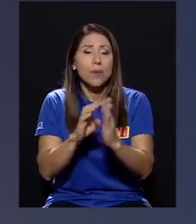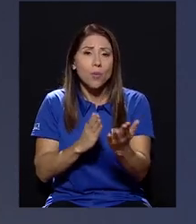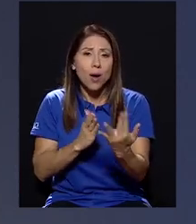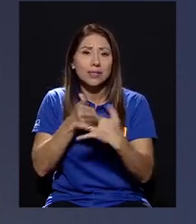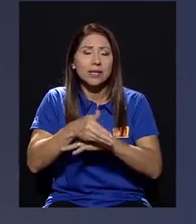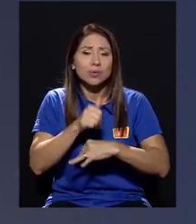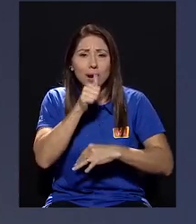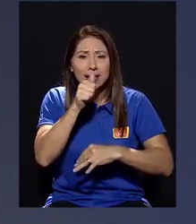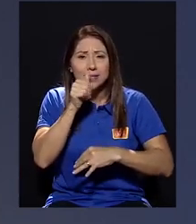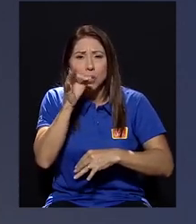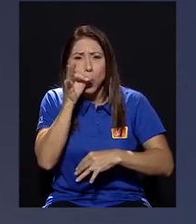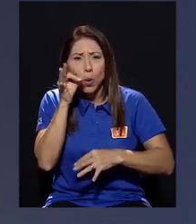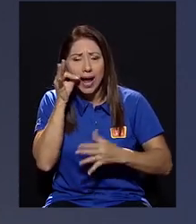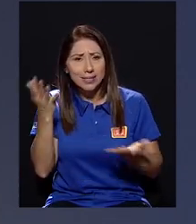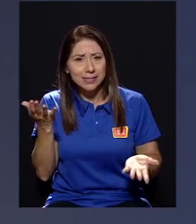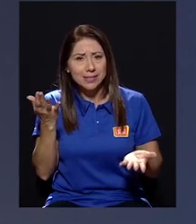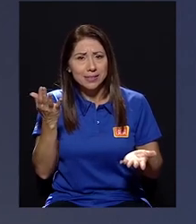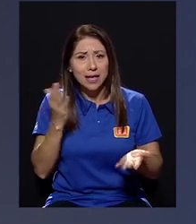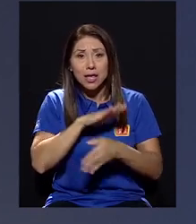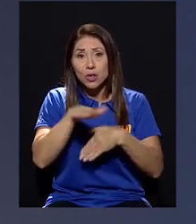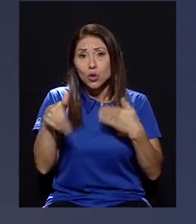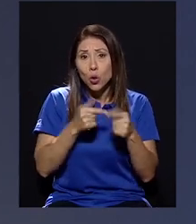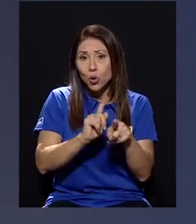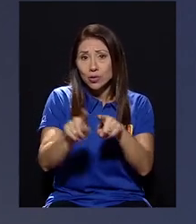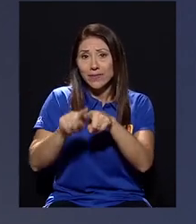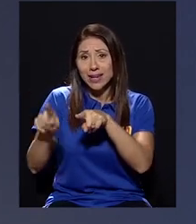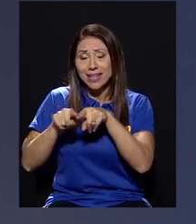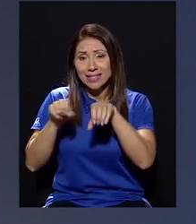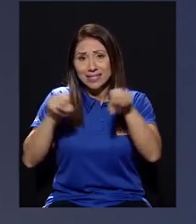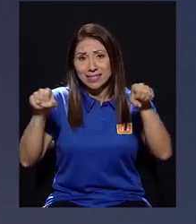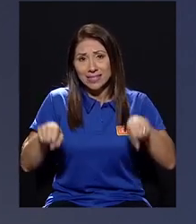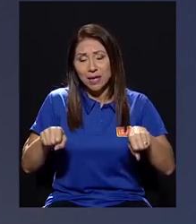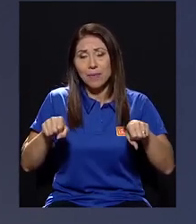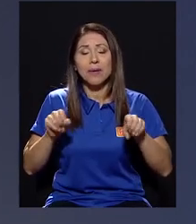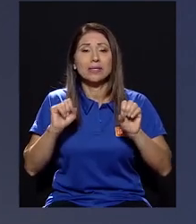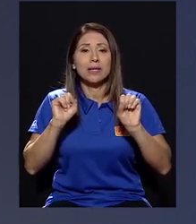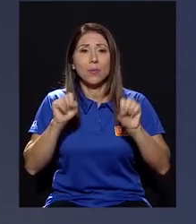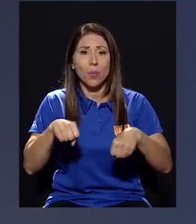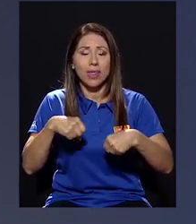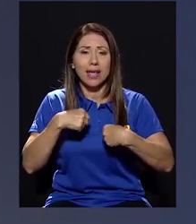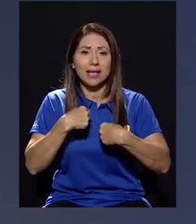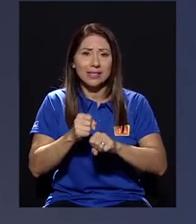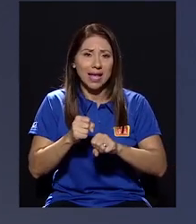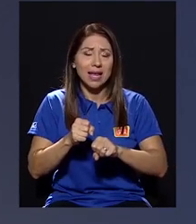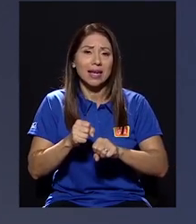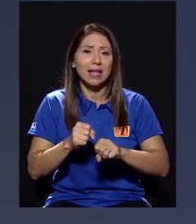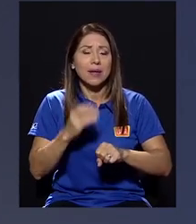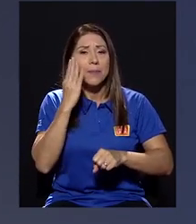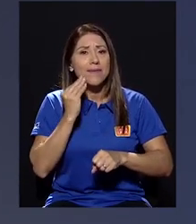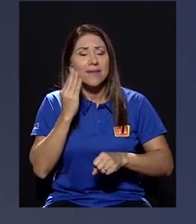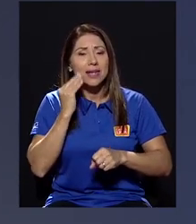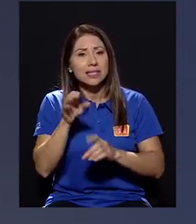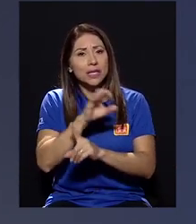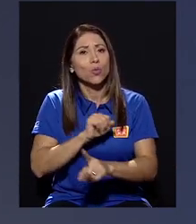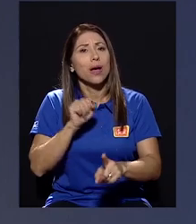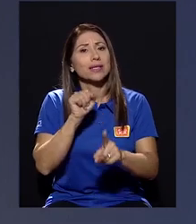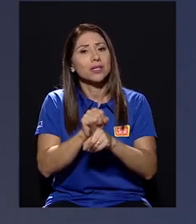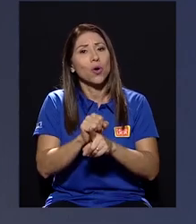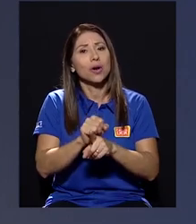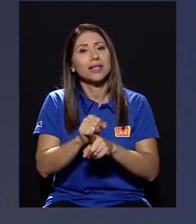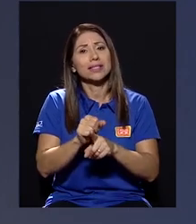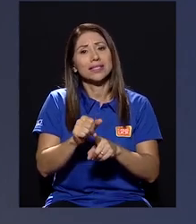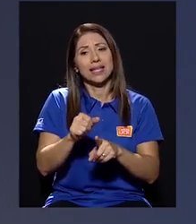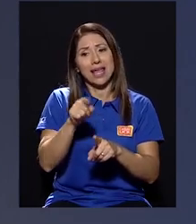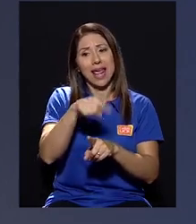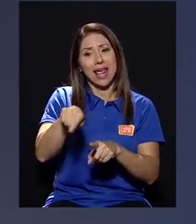en este caso, todos los sistemas que pueden hacerlos en momentos determinados vivir situaciones desvinculantes.